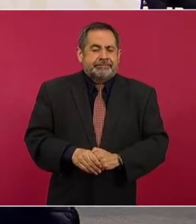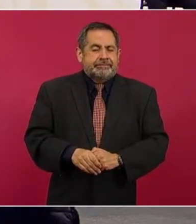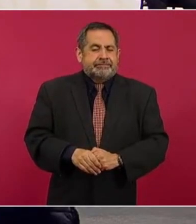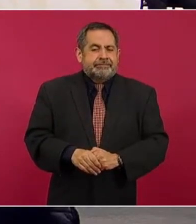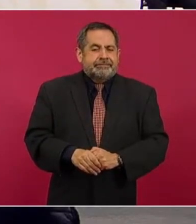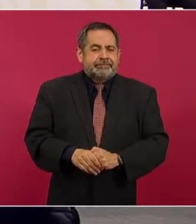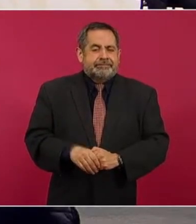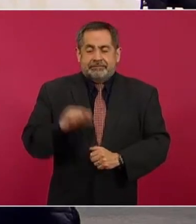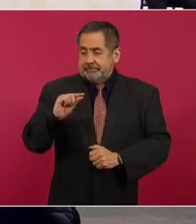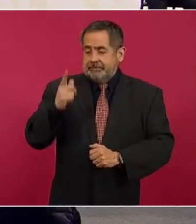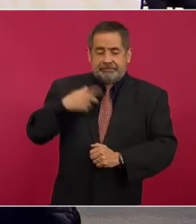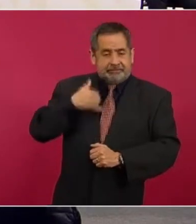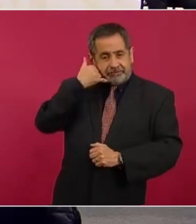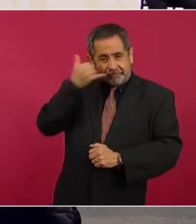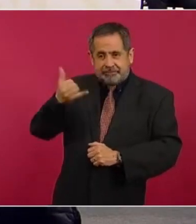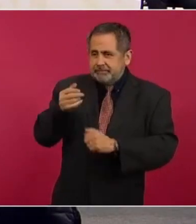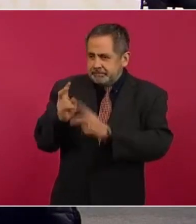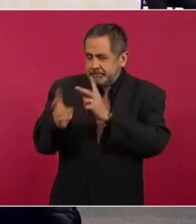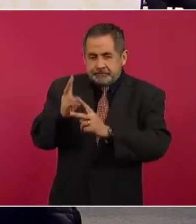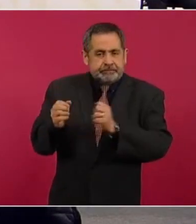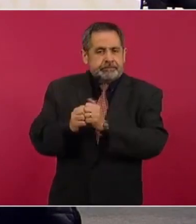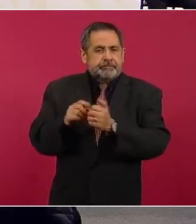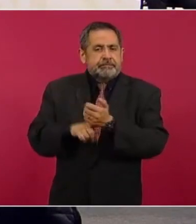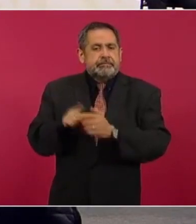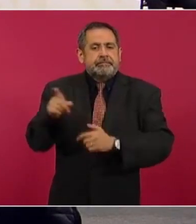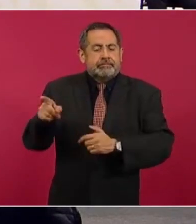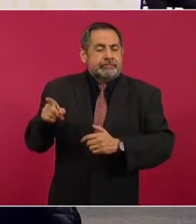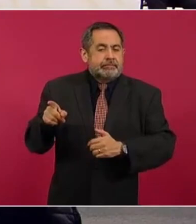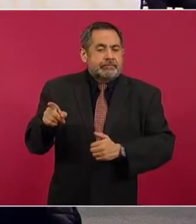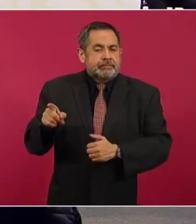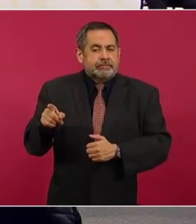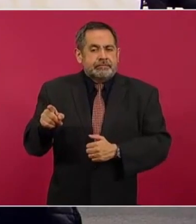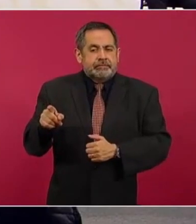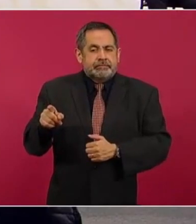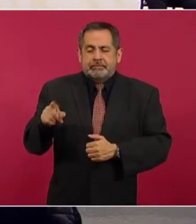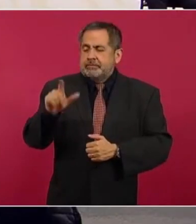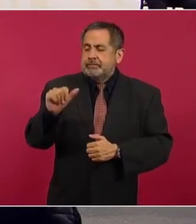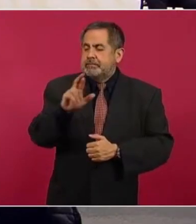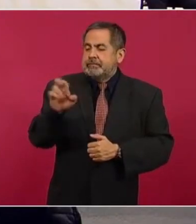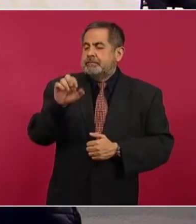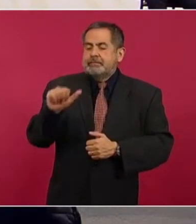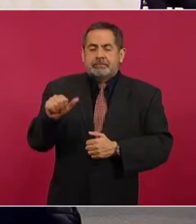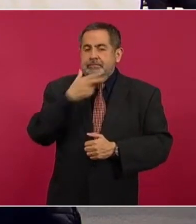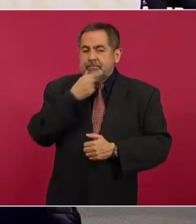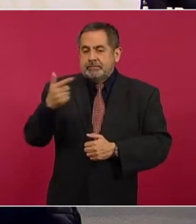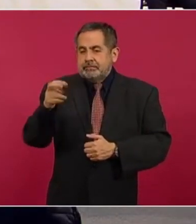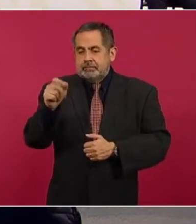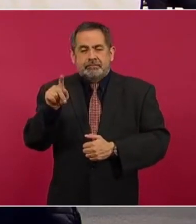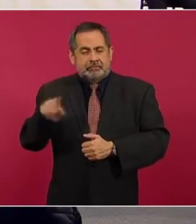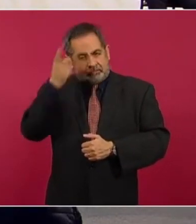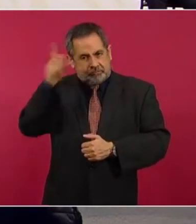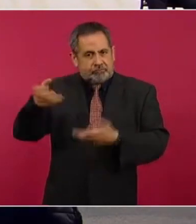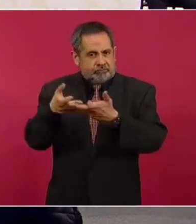Acabo de hablar con Germán Larrea, que tiene la mitad de los